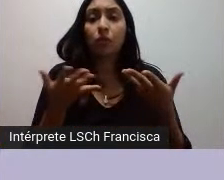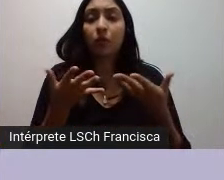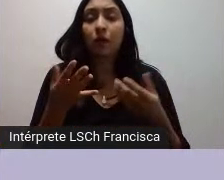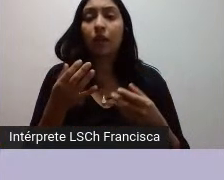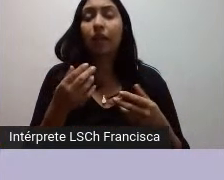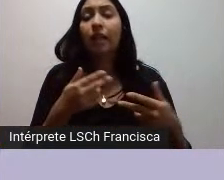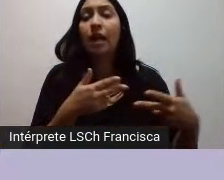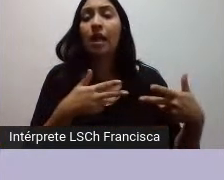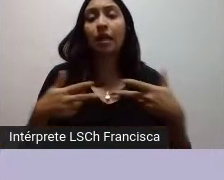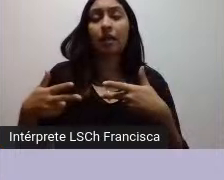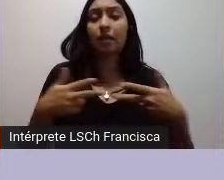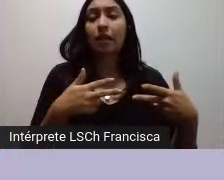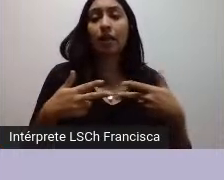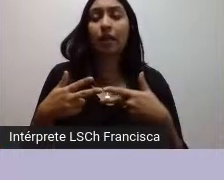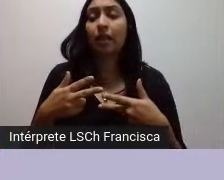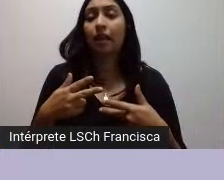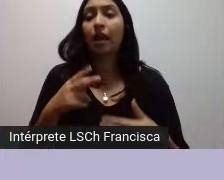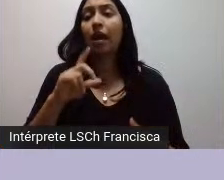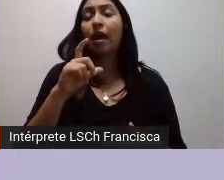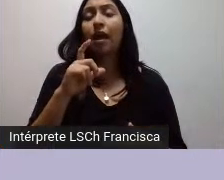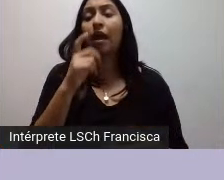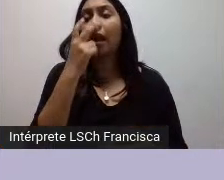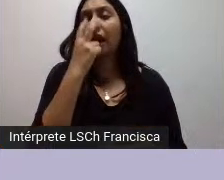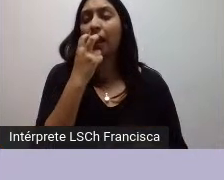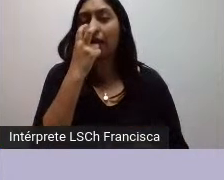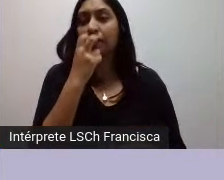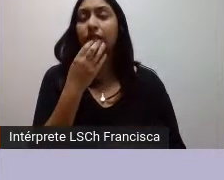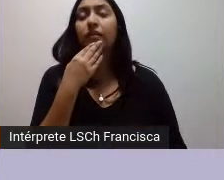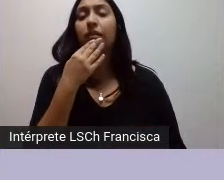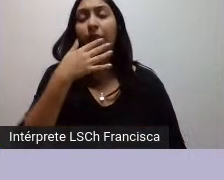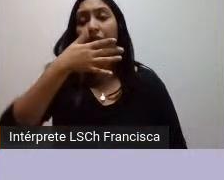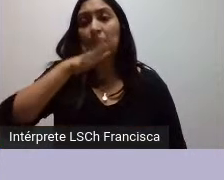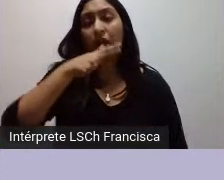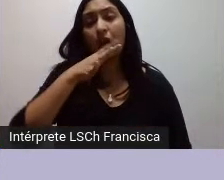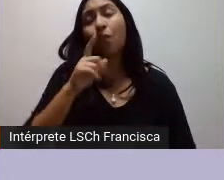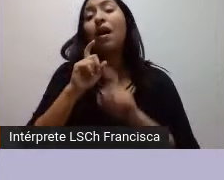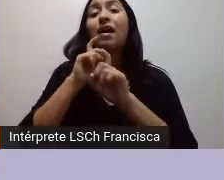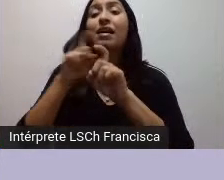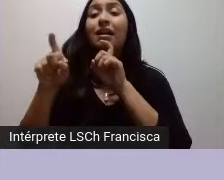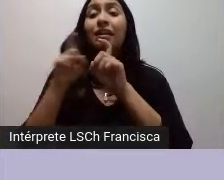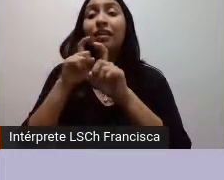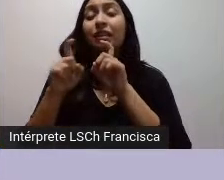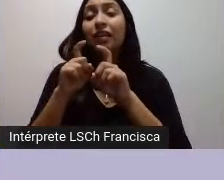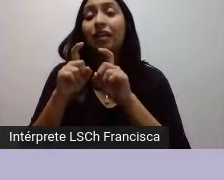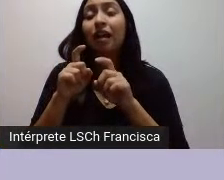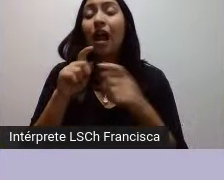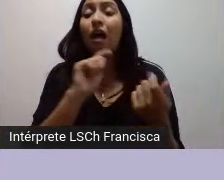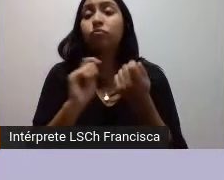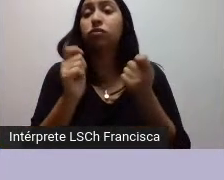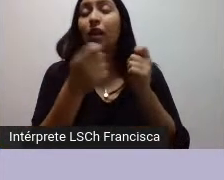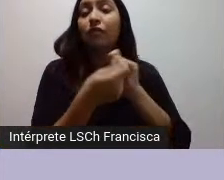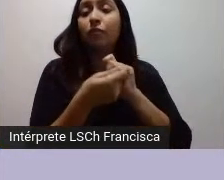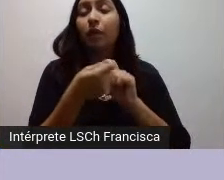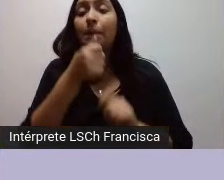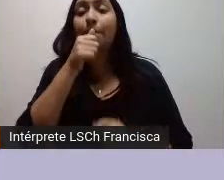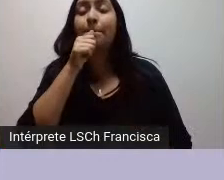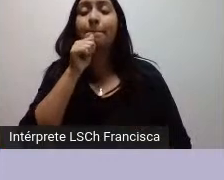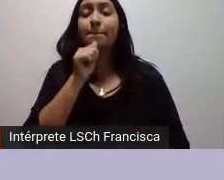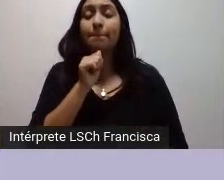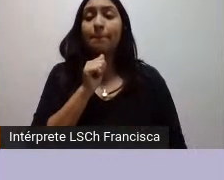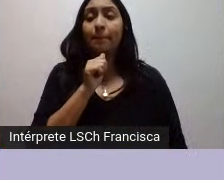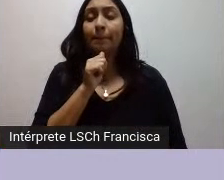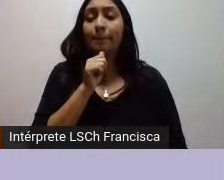y la guerra del agua que es una crítica a la privatización que se está desarrollando a estos recursos que son fundamentales